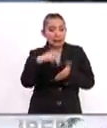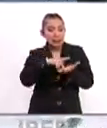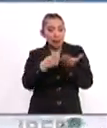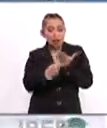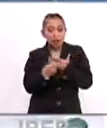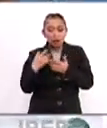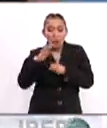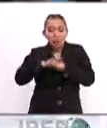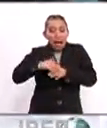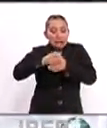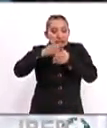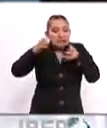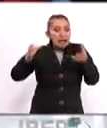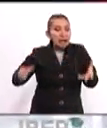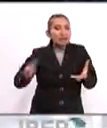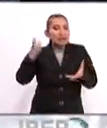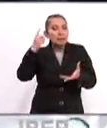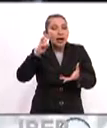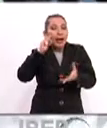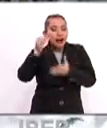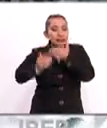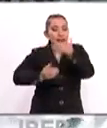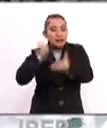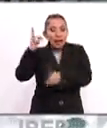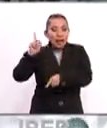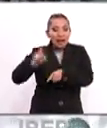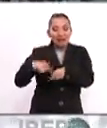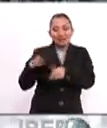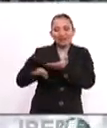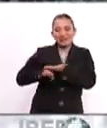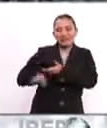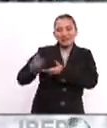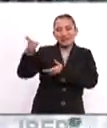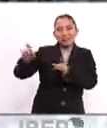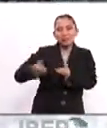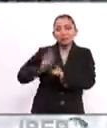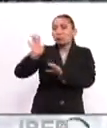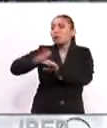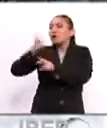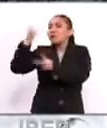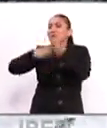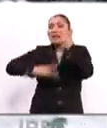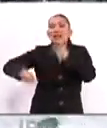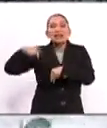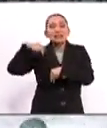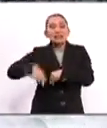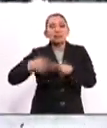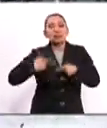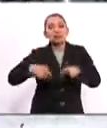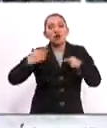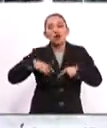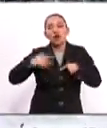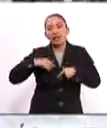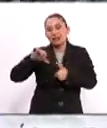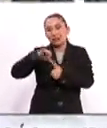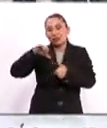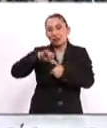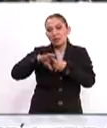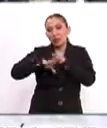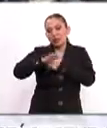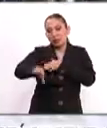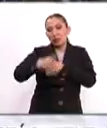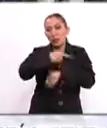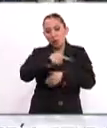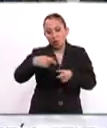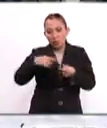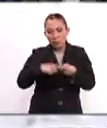proyecto mucho más ambicioso de desarrollo para combatir estas causas o las raíces originales que están provocando la migración, como